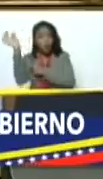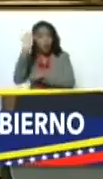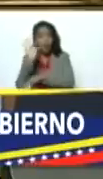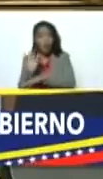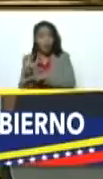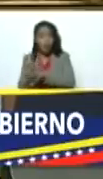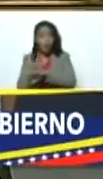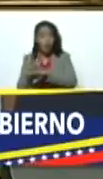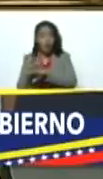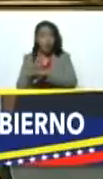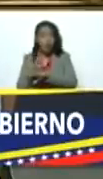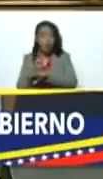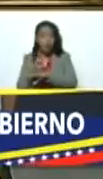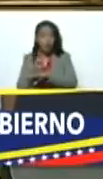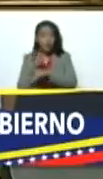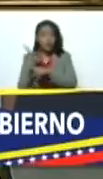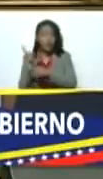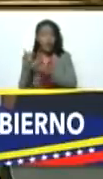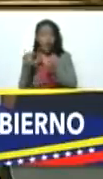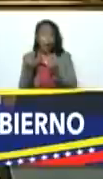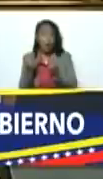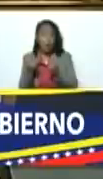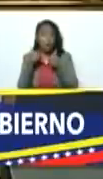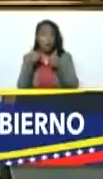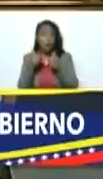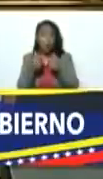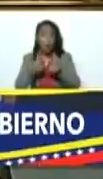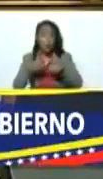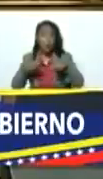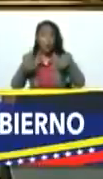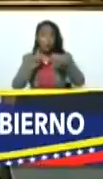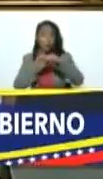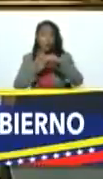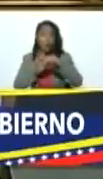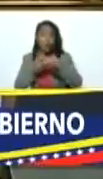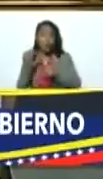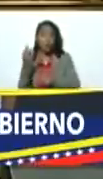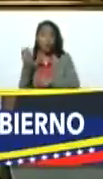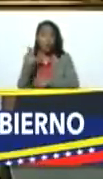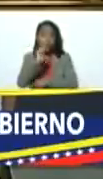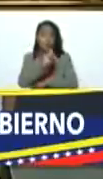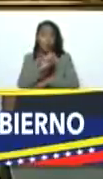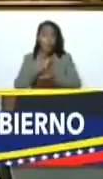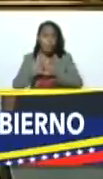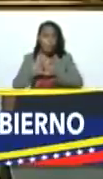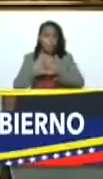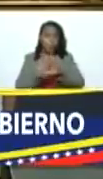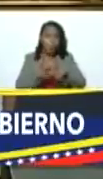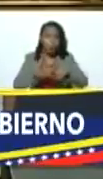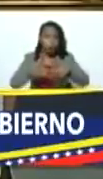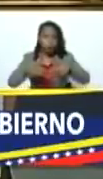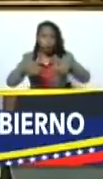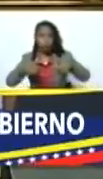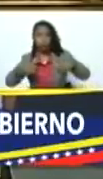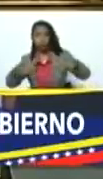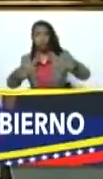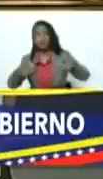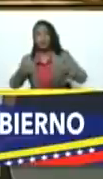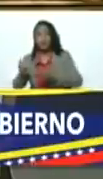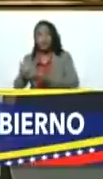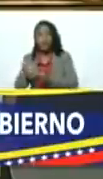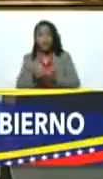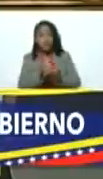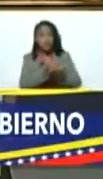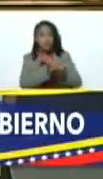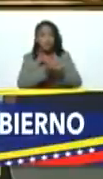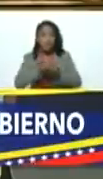si la economía sigue creciendo por trimestre y empujamos y crecimiento y empujamos la recaudación